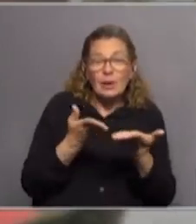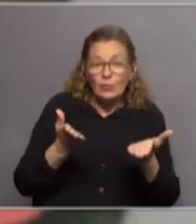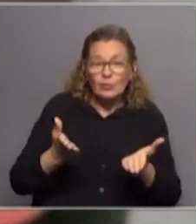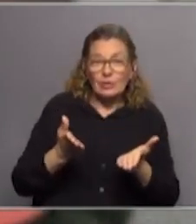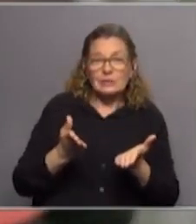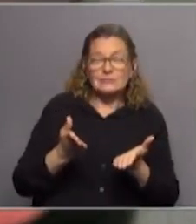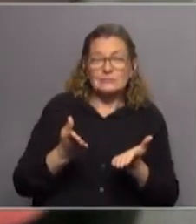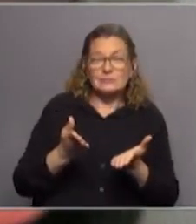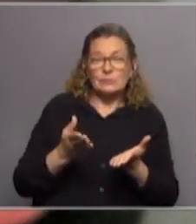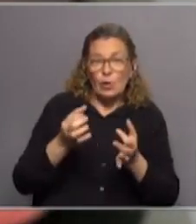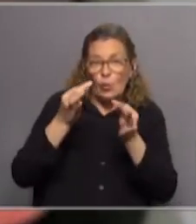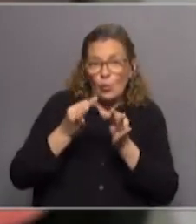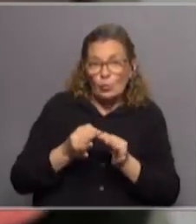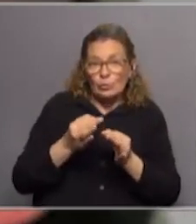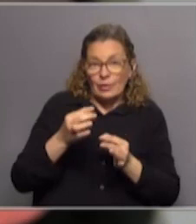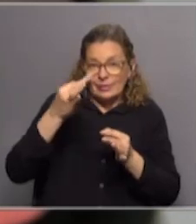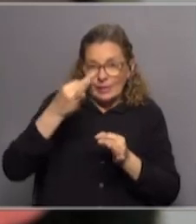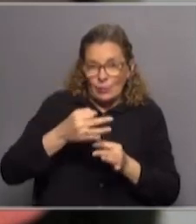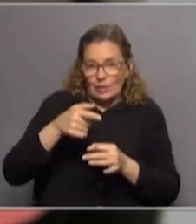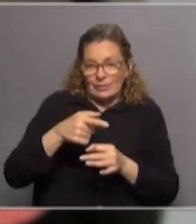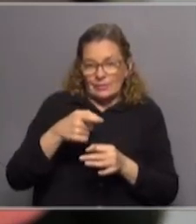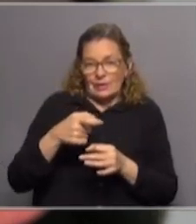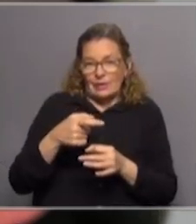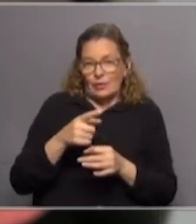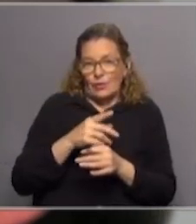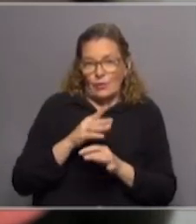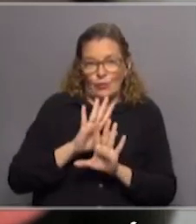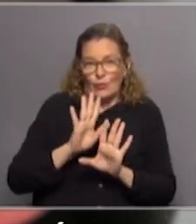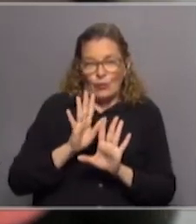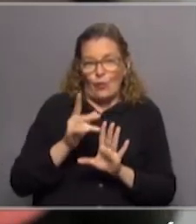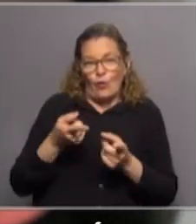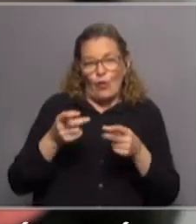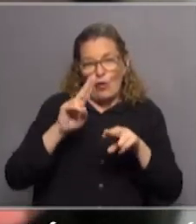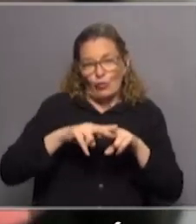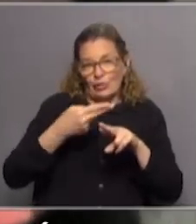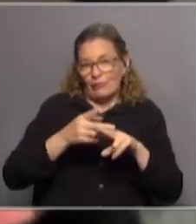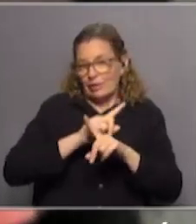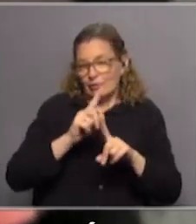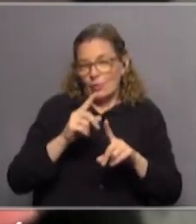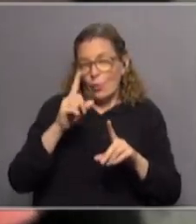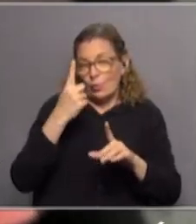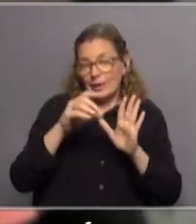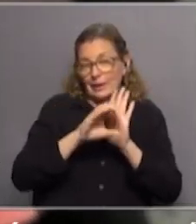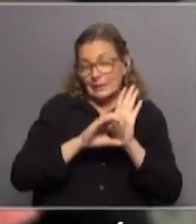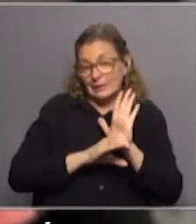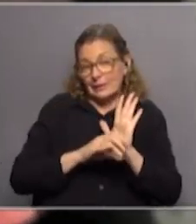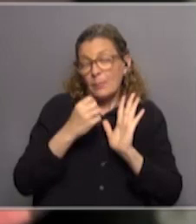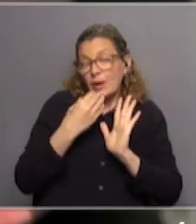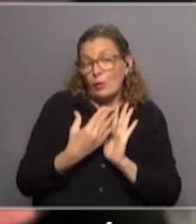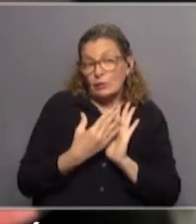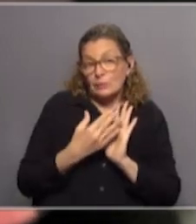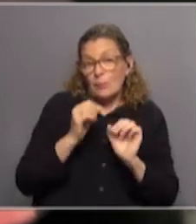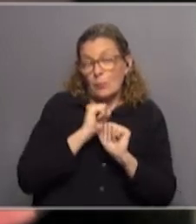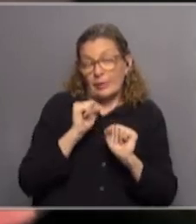asegurarnos que estas cosas no vuelvan a pasar, una característica más beneficiosa